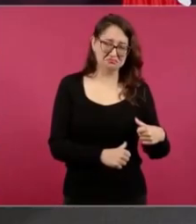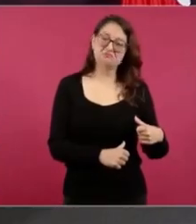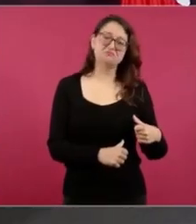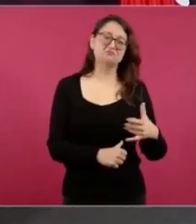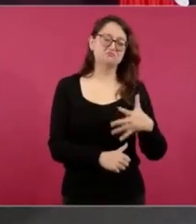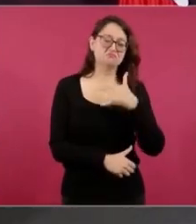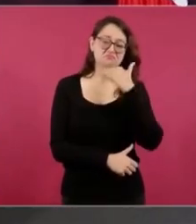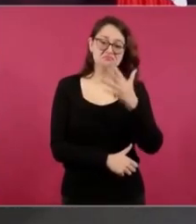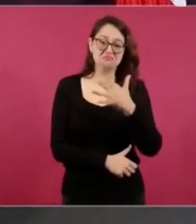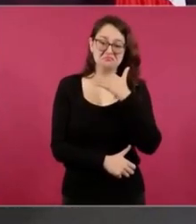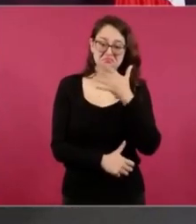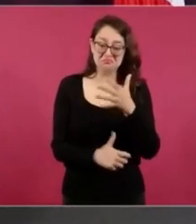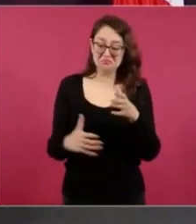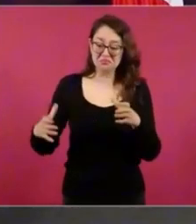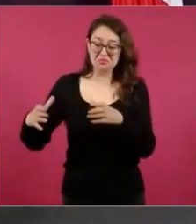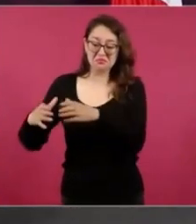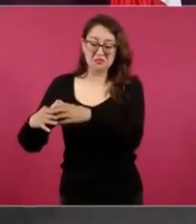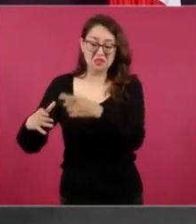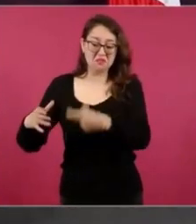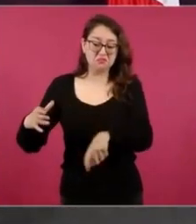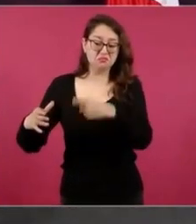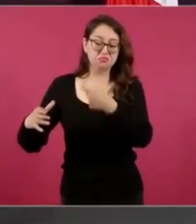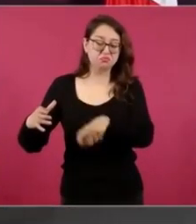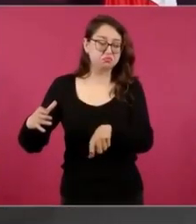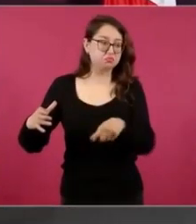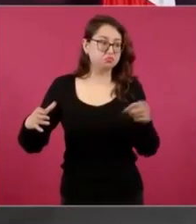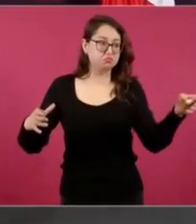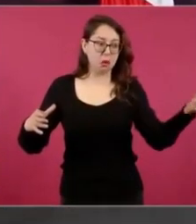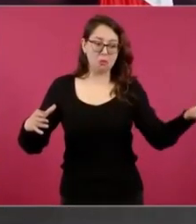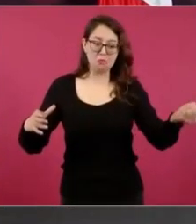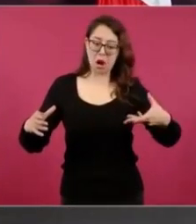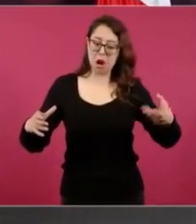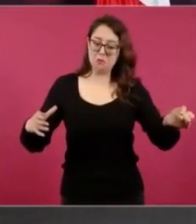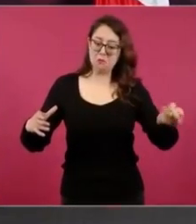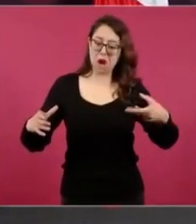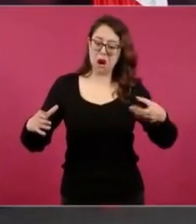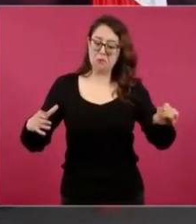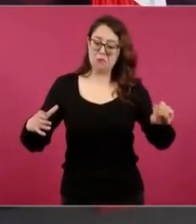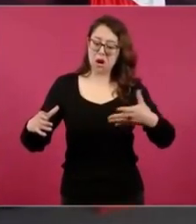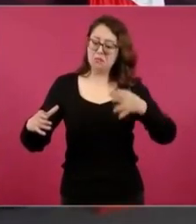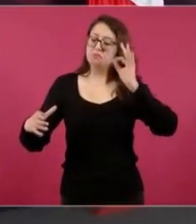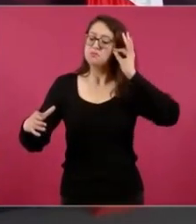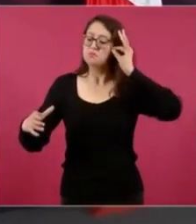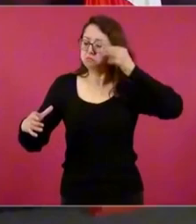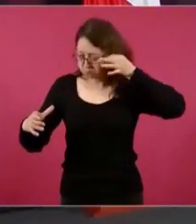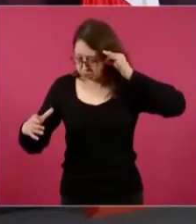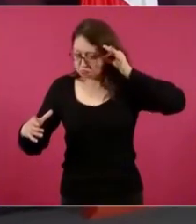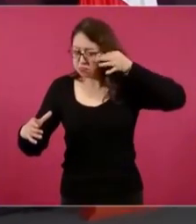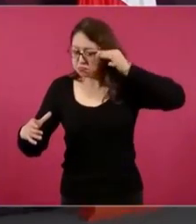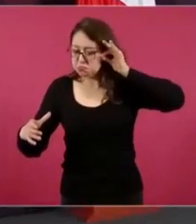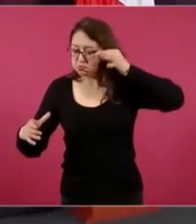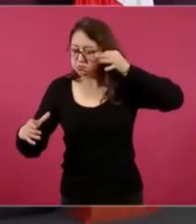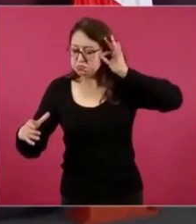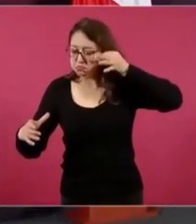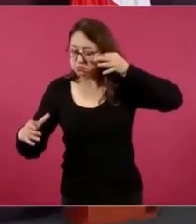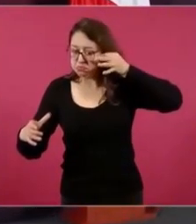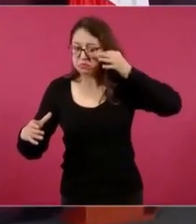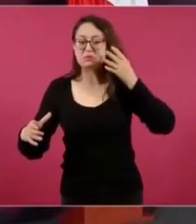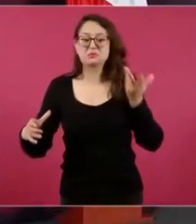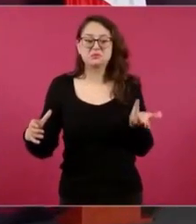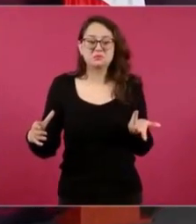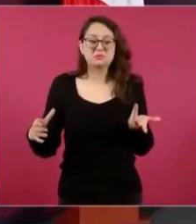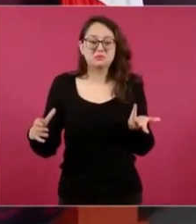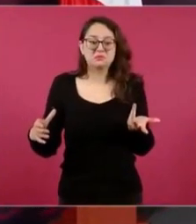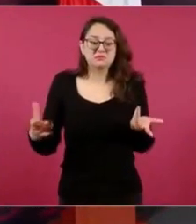rapaz, que se ha dedicado a saquear al país, que